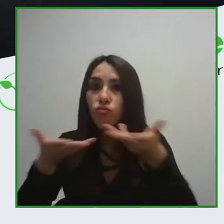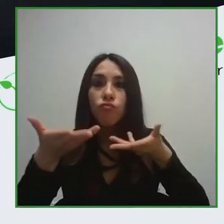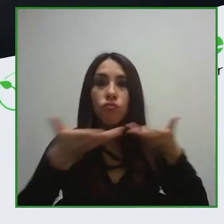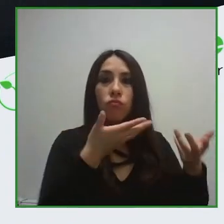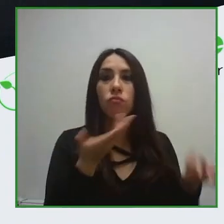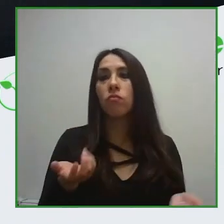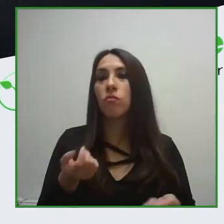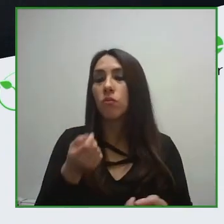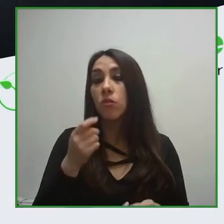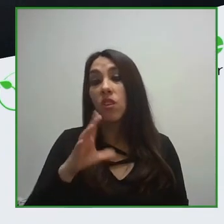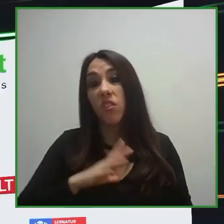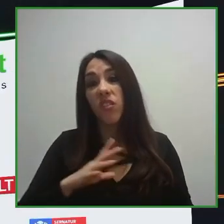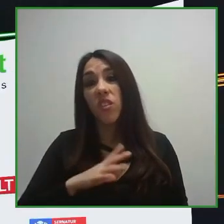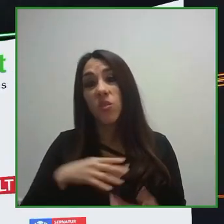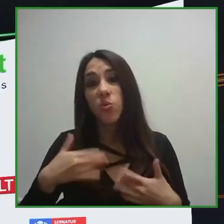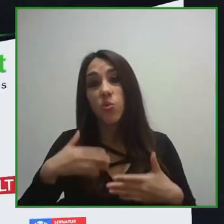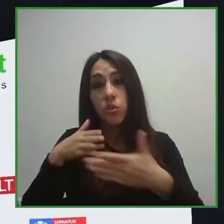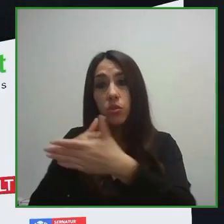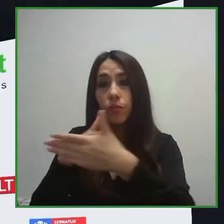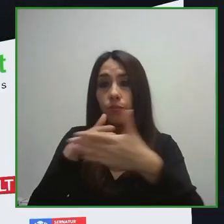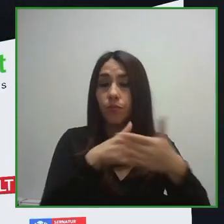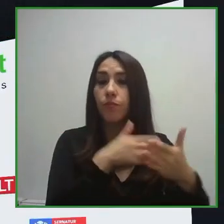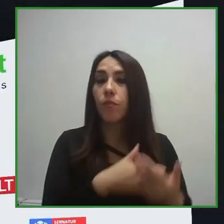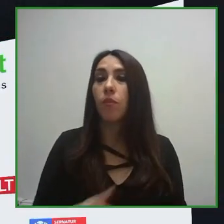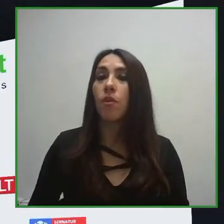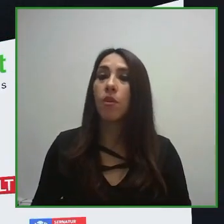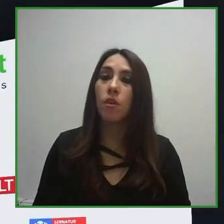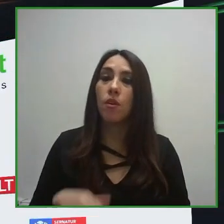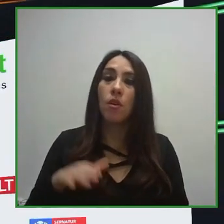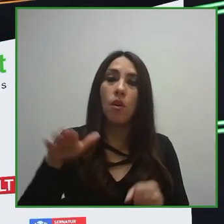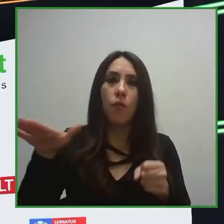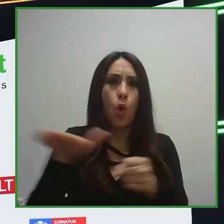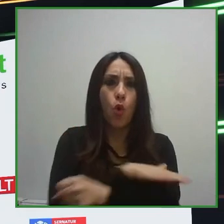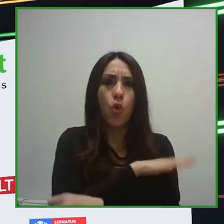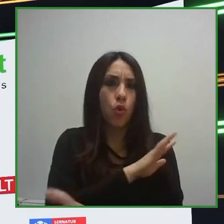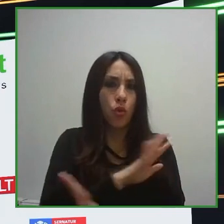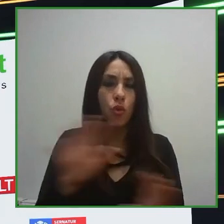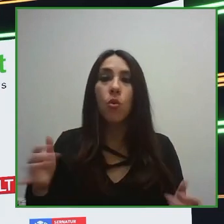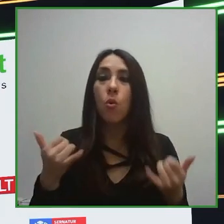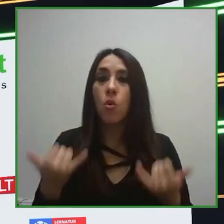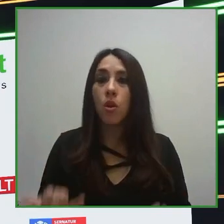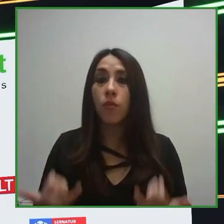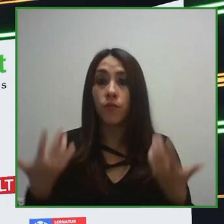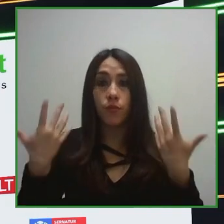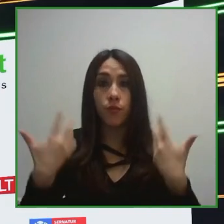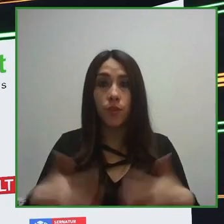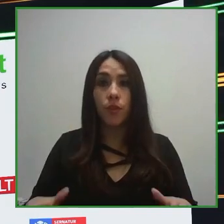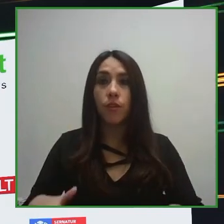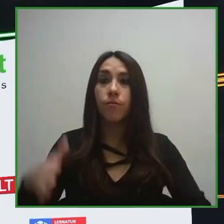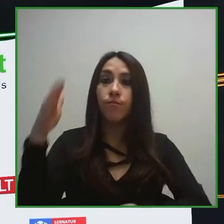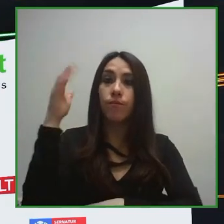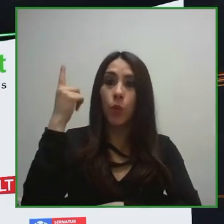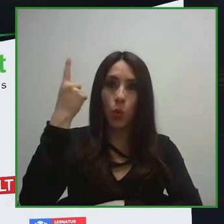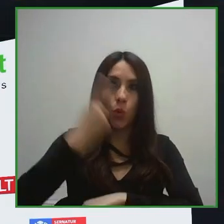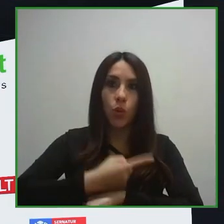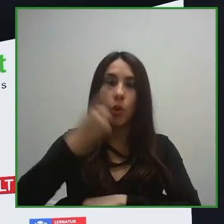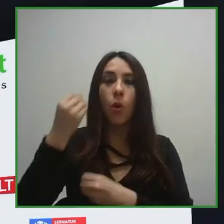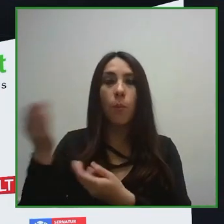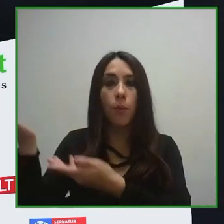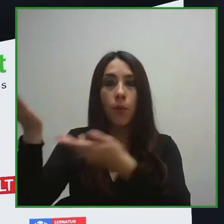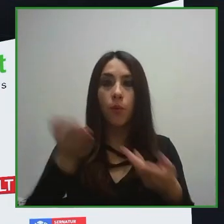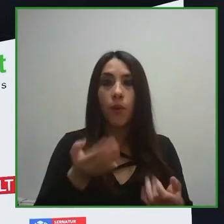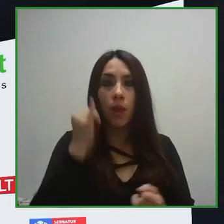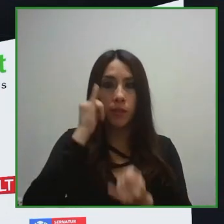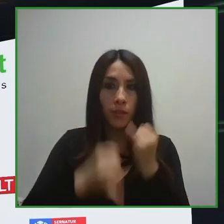eliminar. Para finalizar esta jornada, queremos invitarles a nuestra última sesión, Acceso a la Cultura. Los